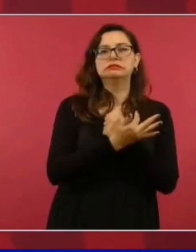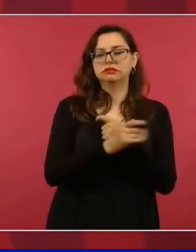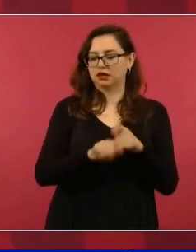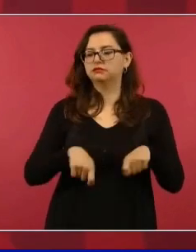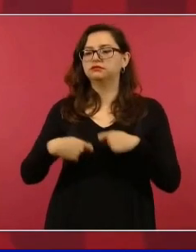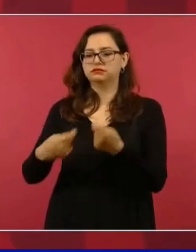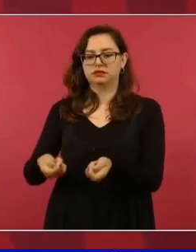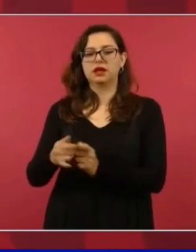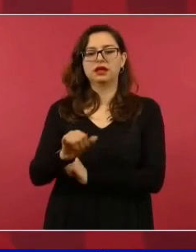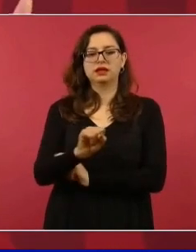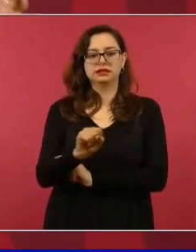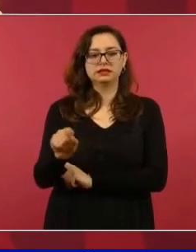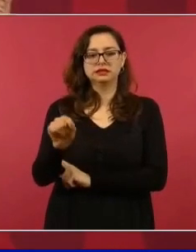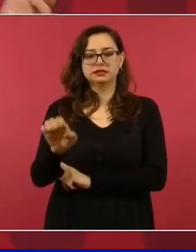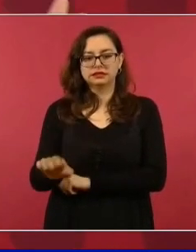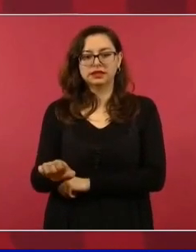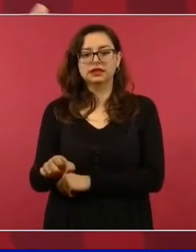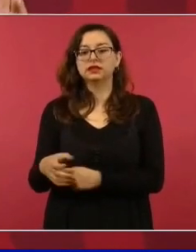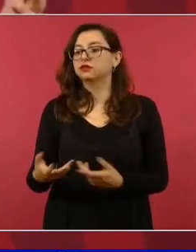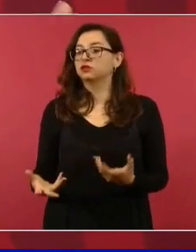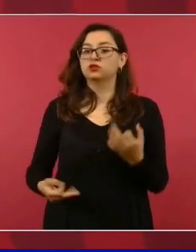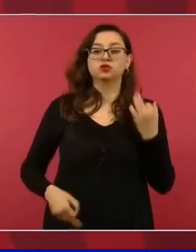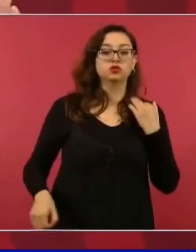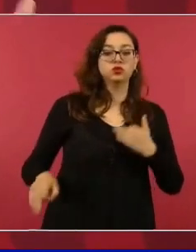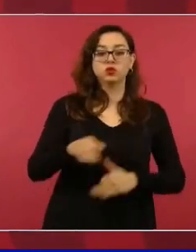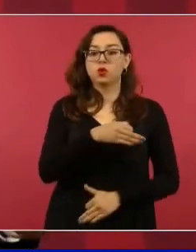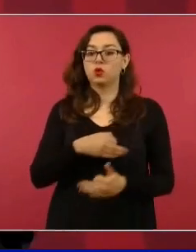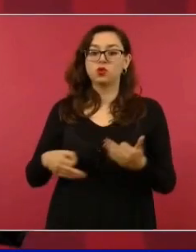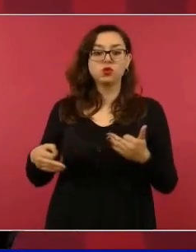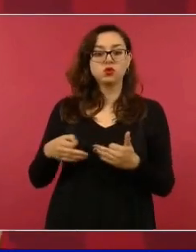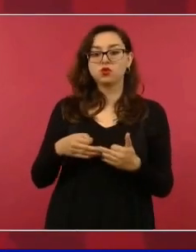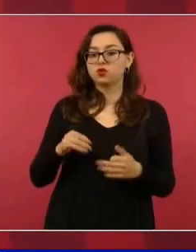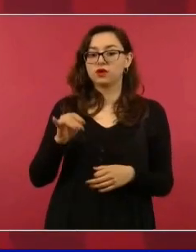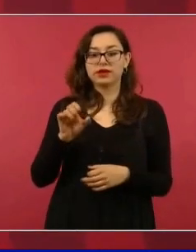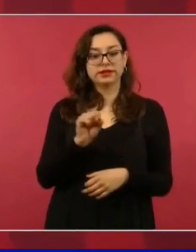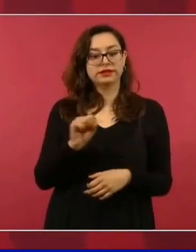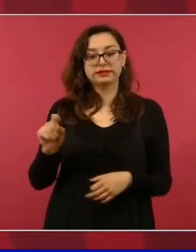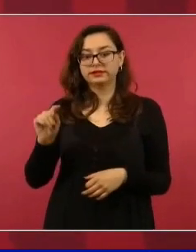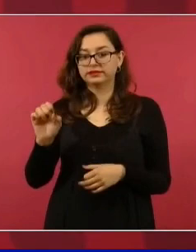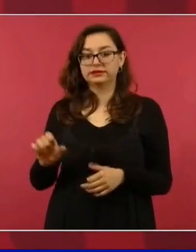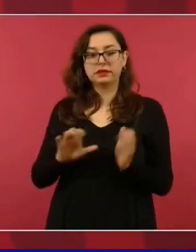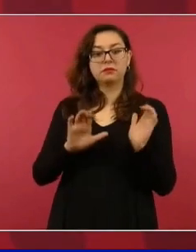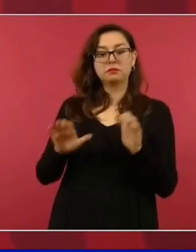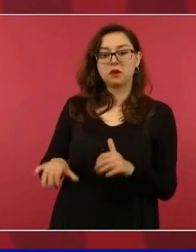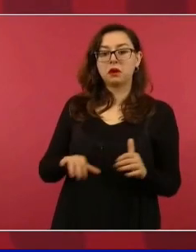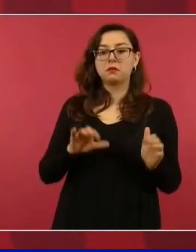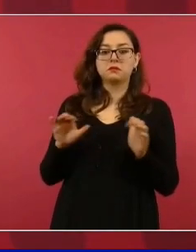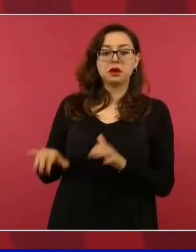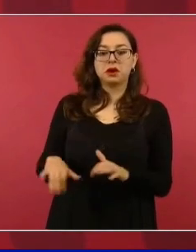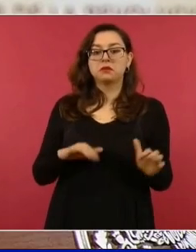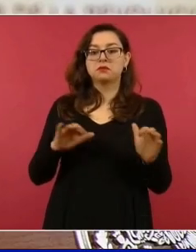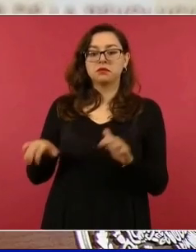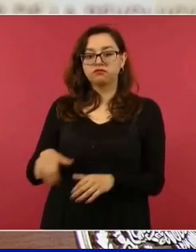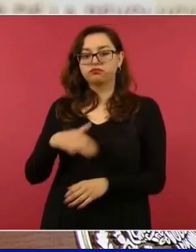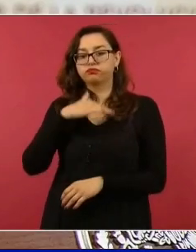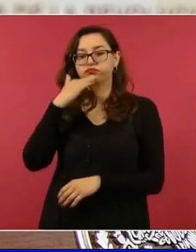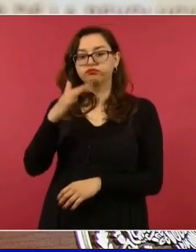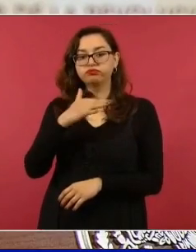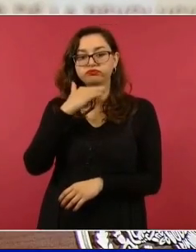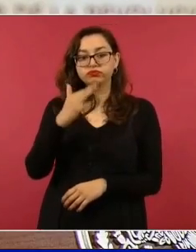Y ahora pues estamos rescatando al Issste, pero